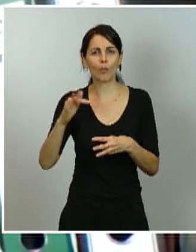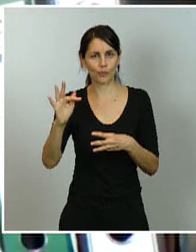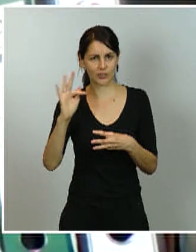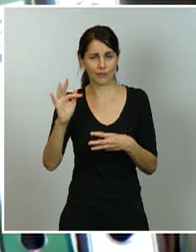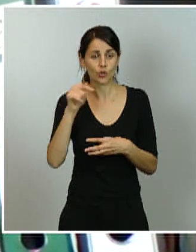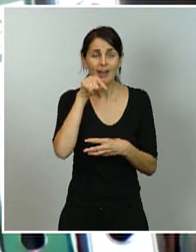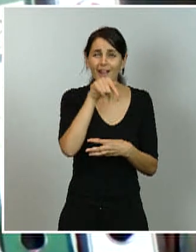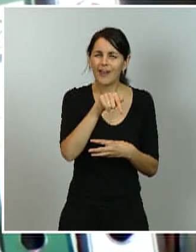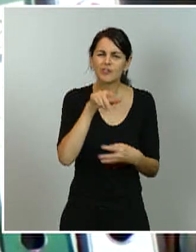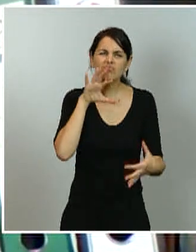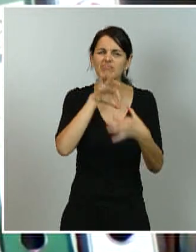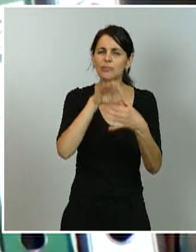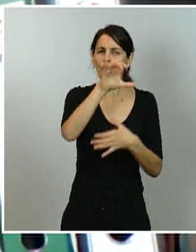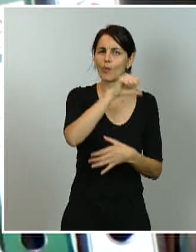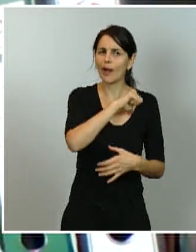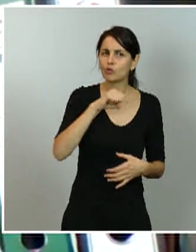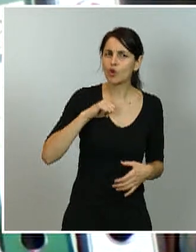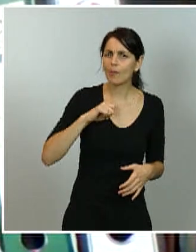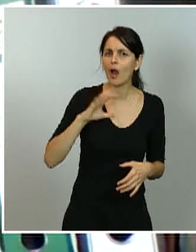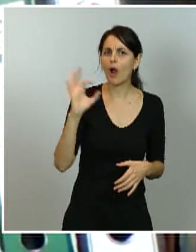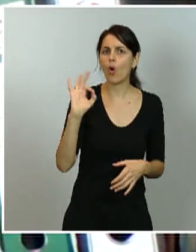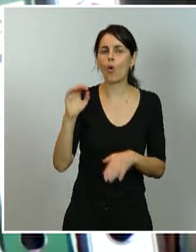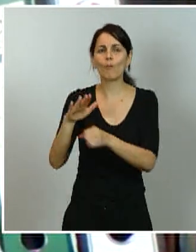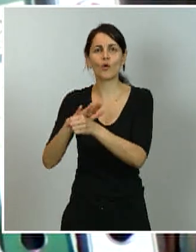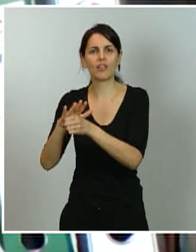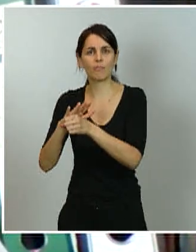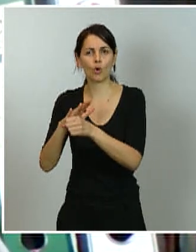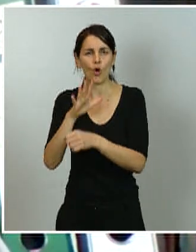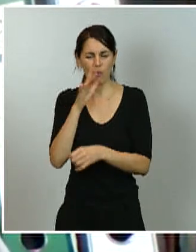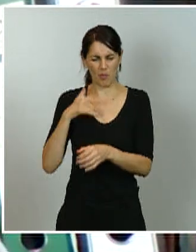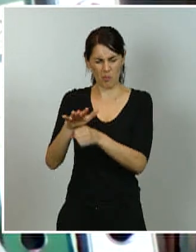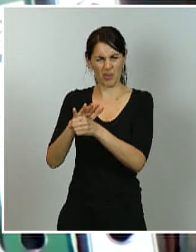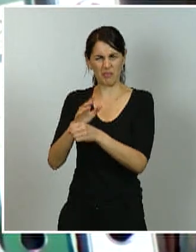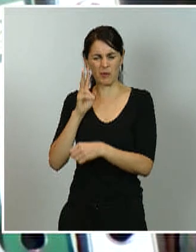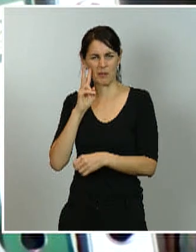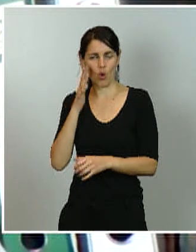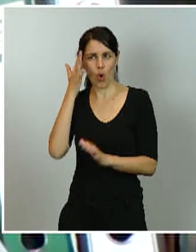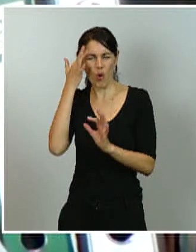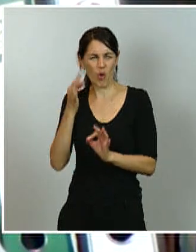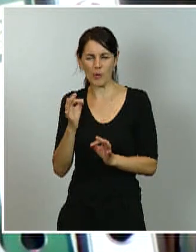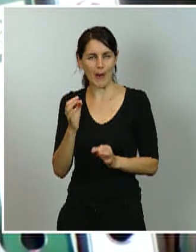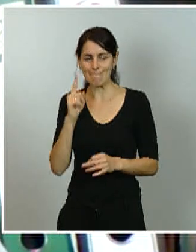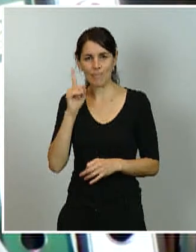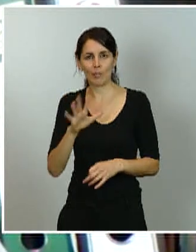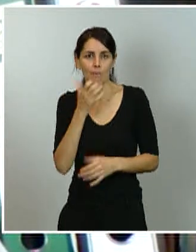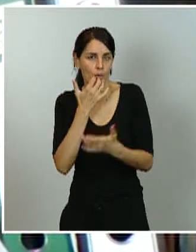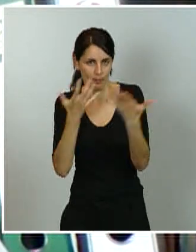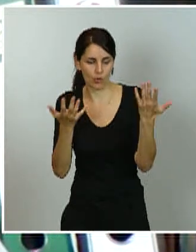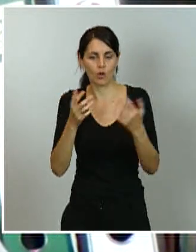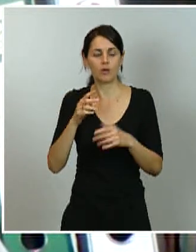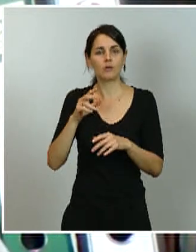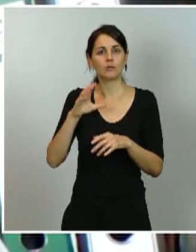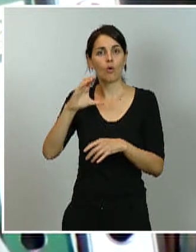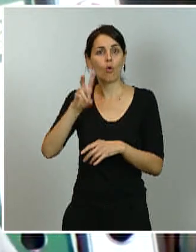tampoco parece muy lógico que sea del municipio. Por ejemplo, en el tema de las UCIs, cuando están